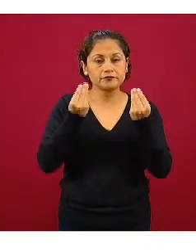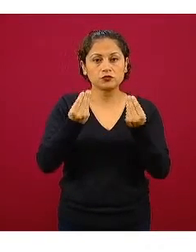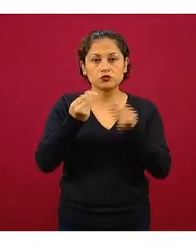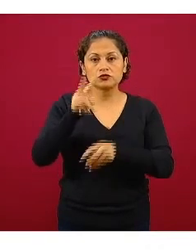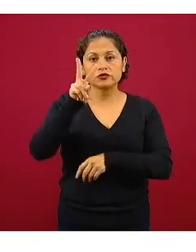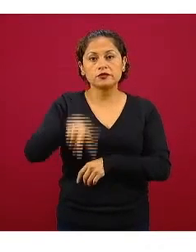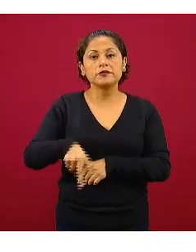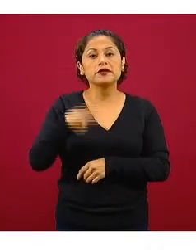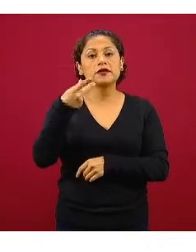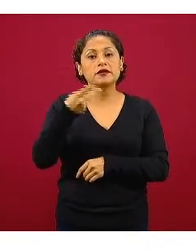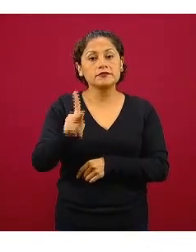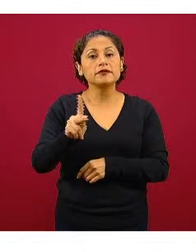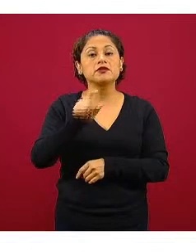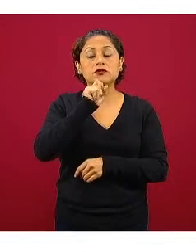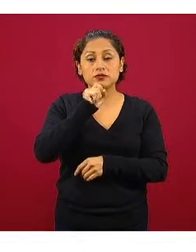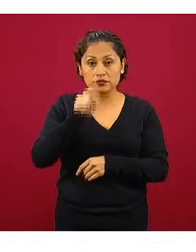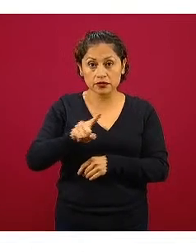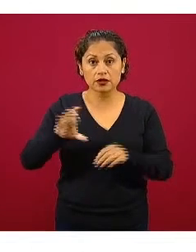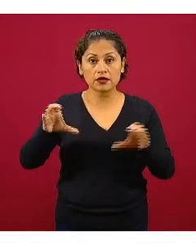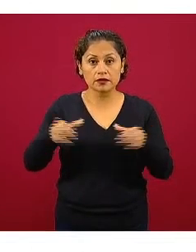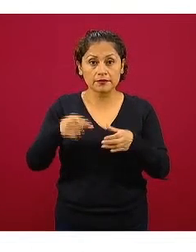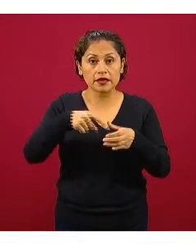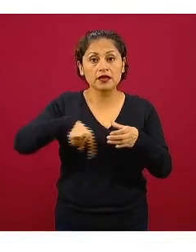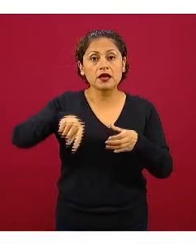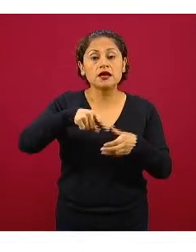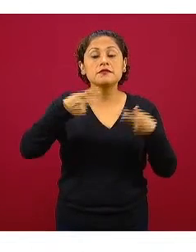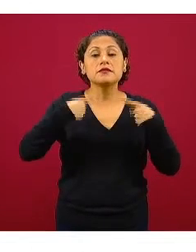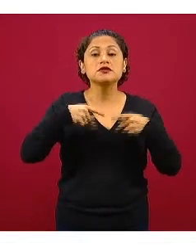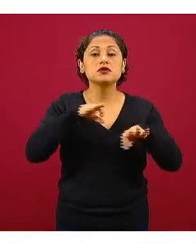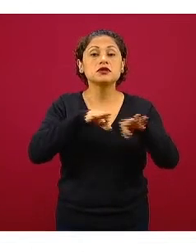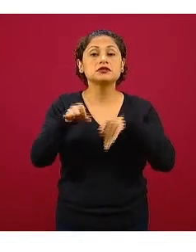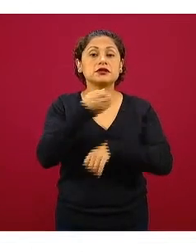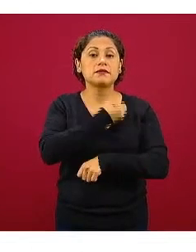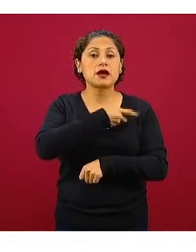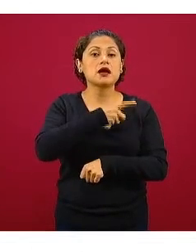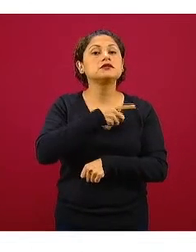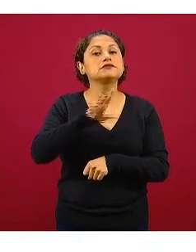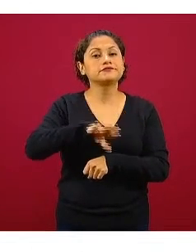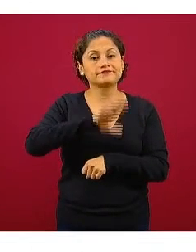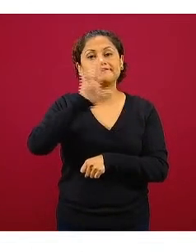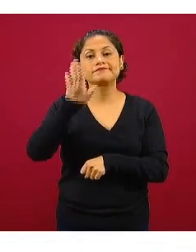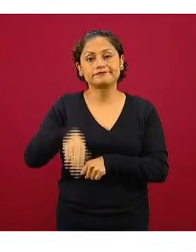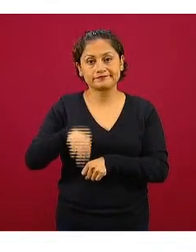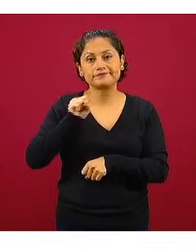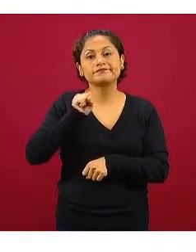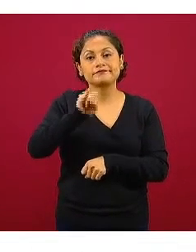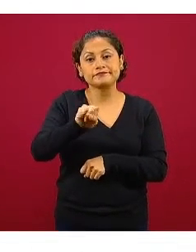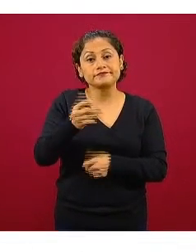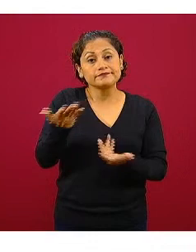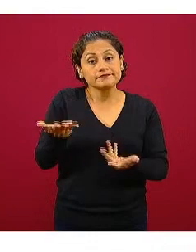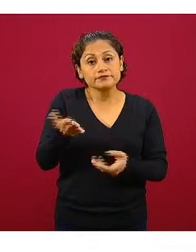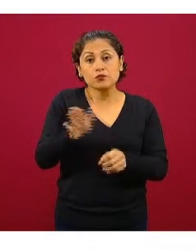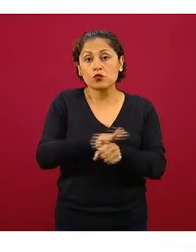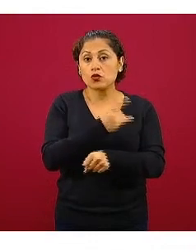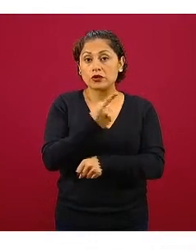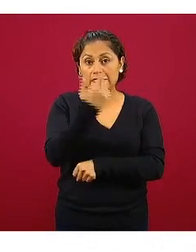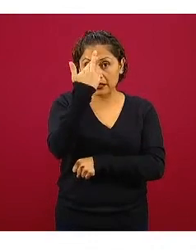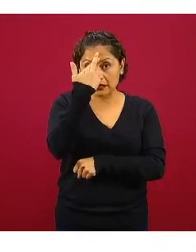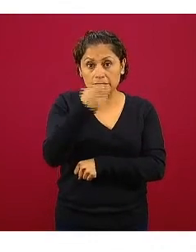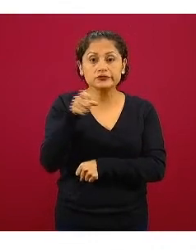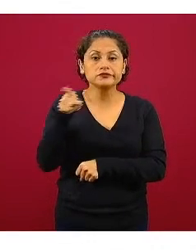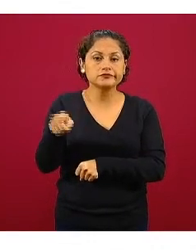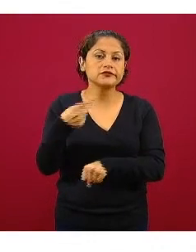mortalidad en el personal de salud particularmente quien tiene enfermedad de inicio